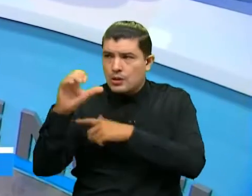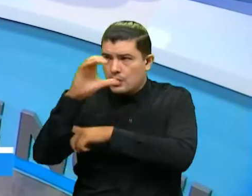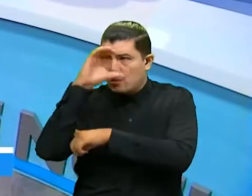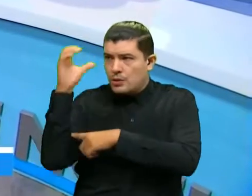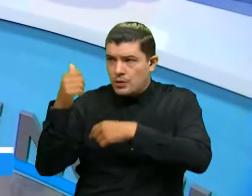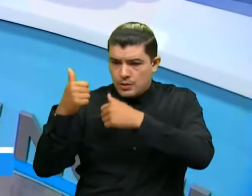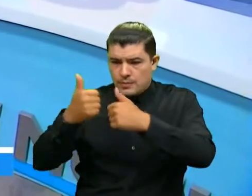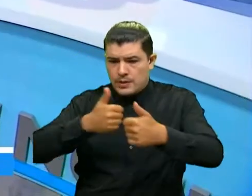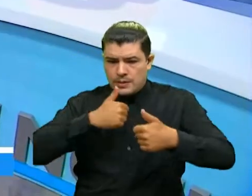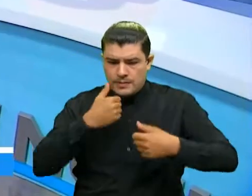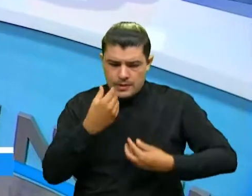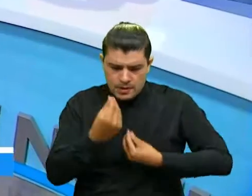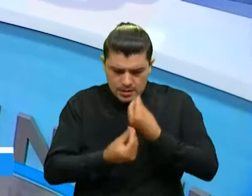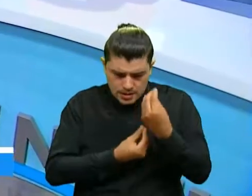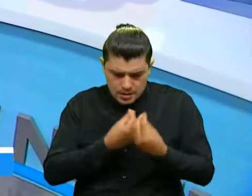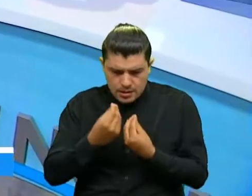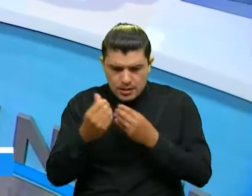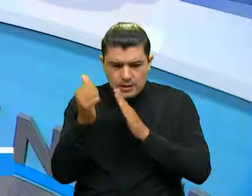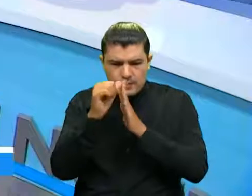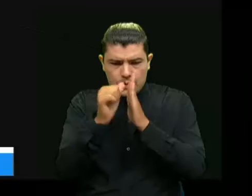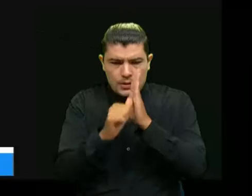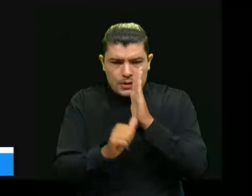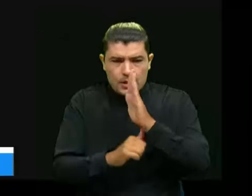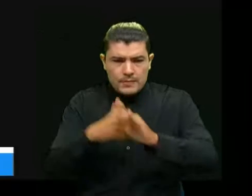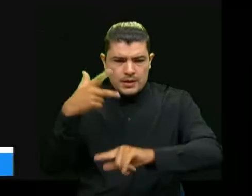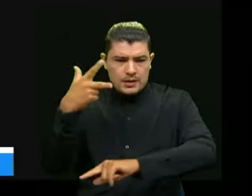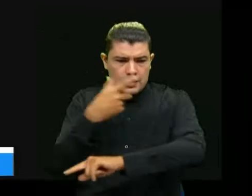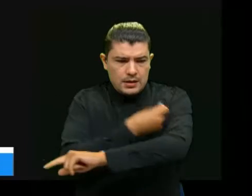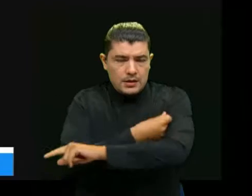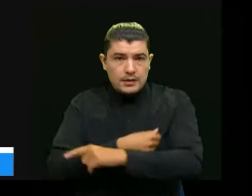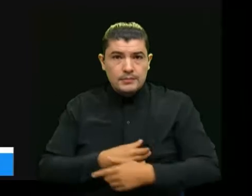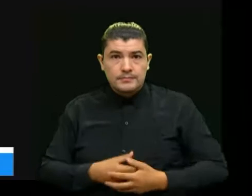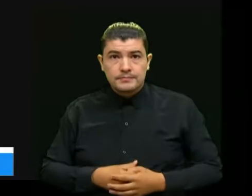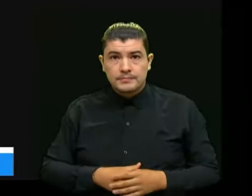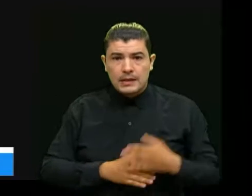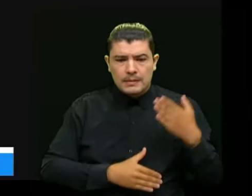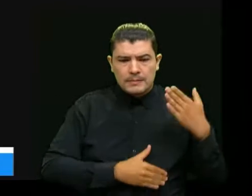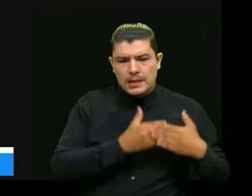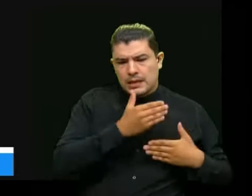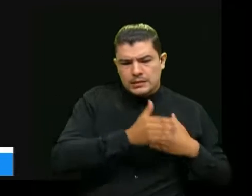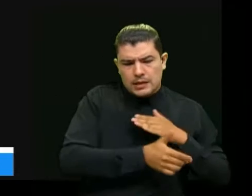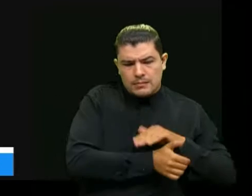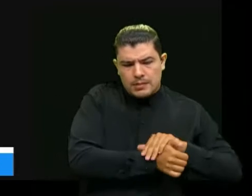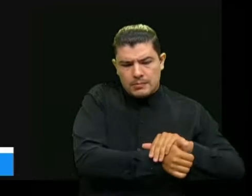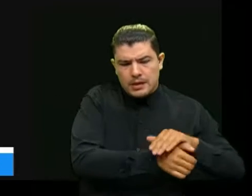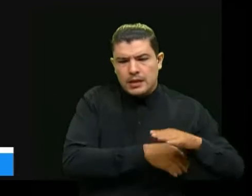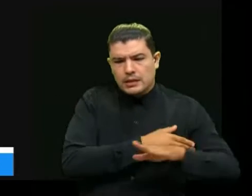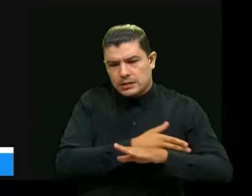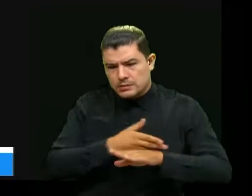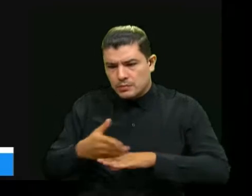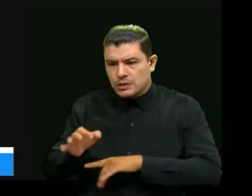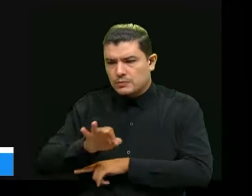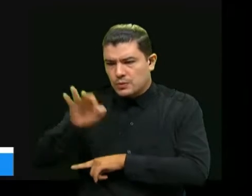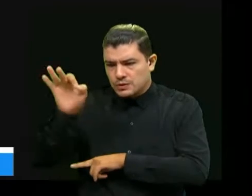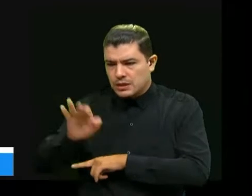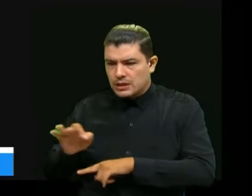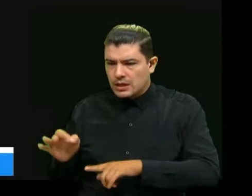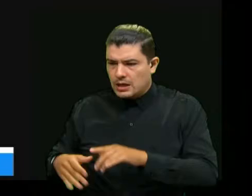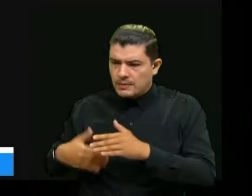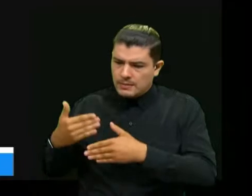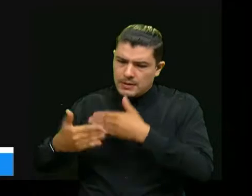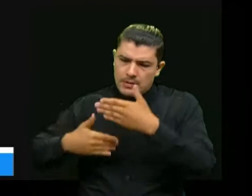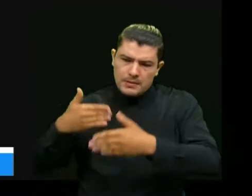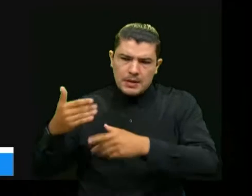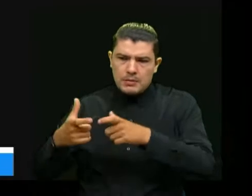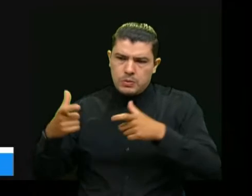bien en sus programas de vacunación si bien comenzamos lento luego nos recuperamos en términos del porcentaje de